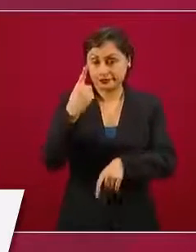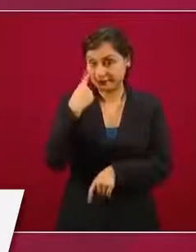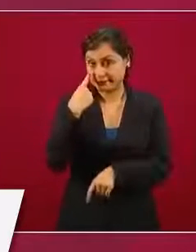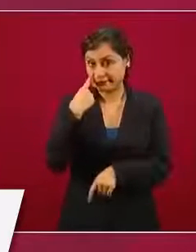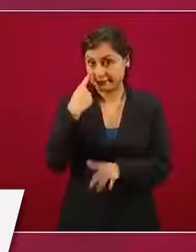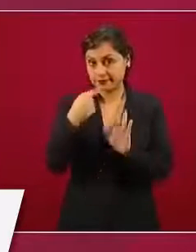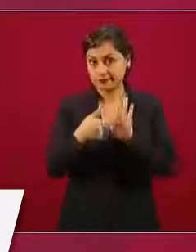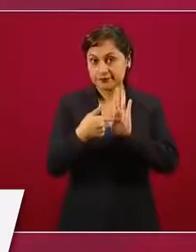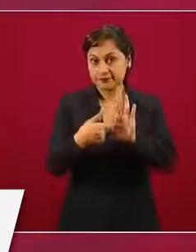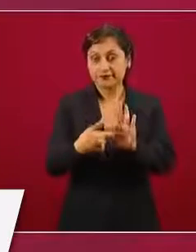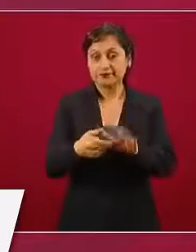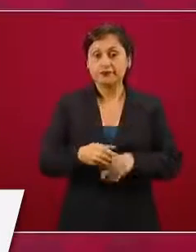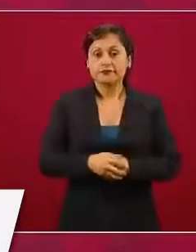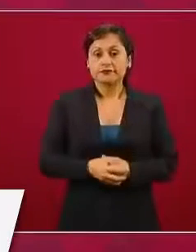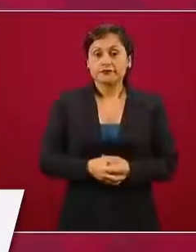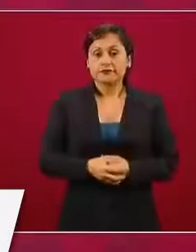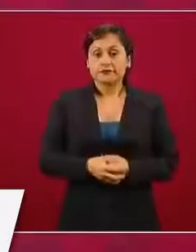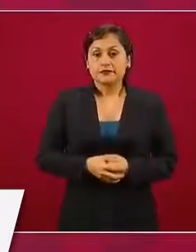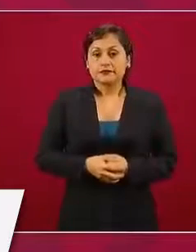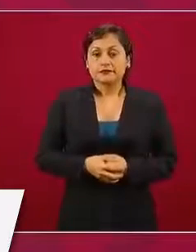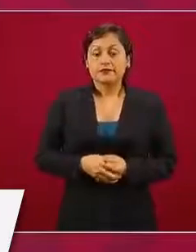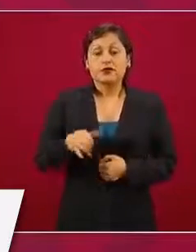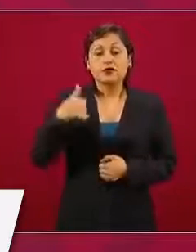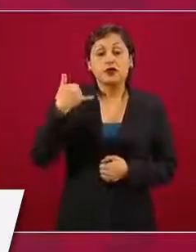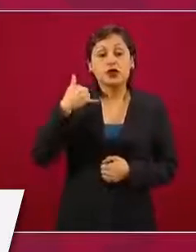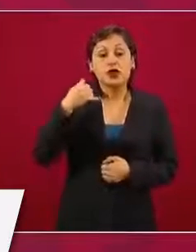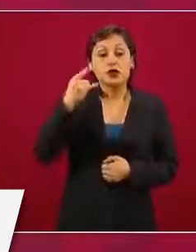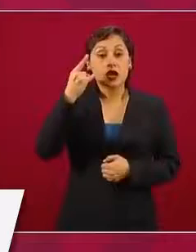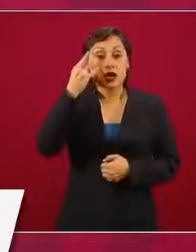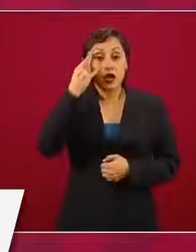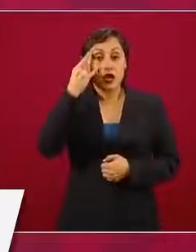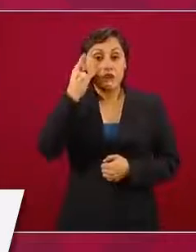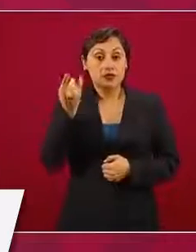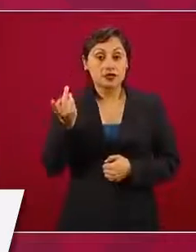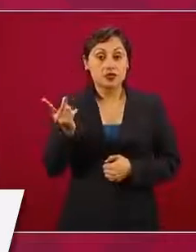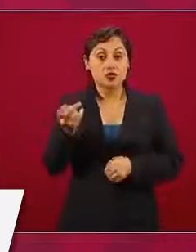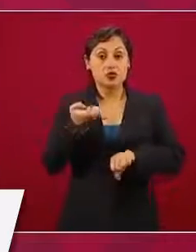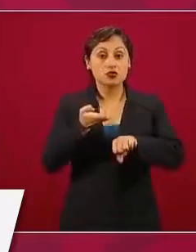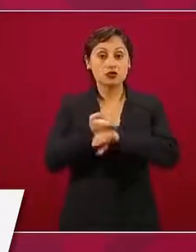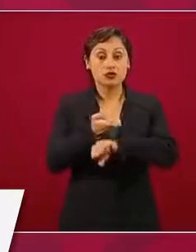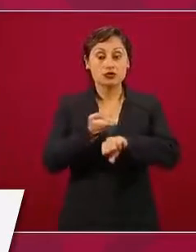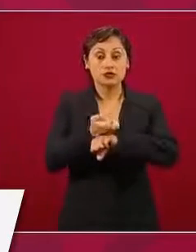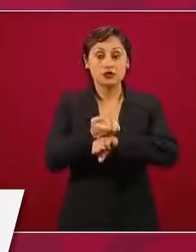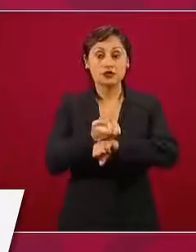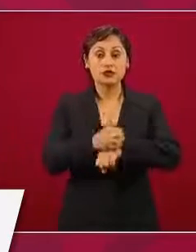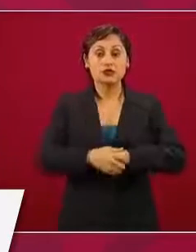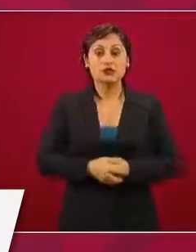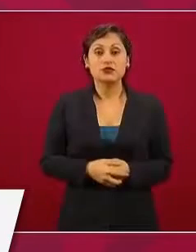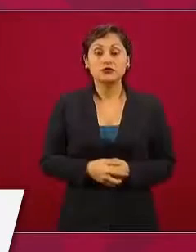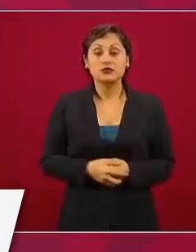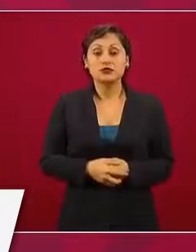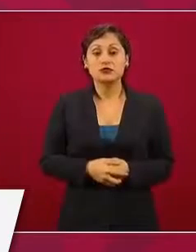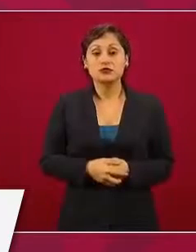en Yucatán y en Campeche, en